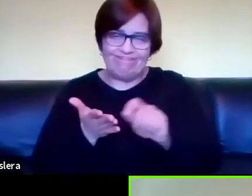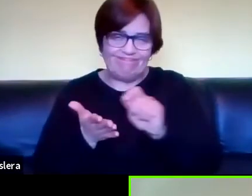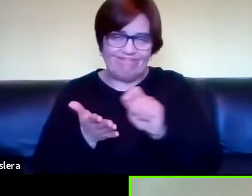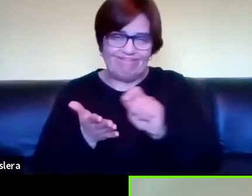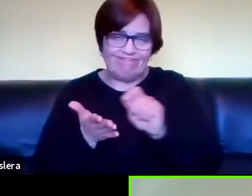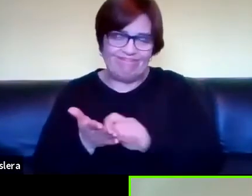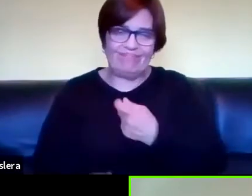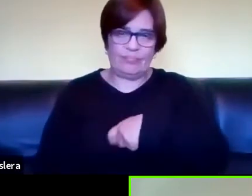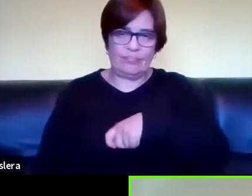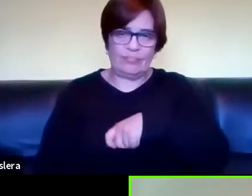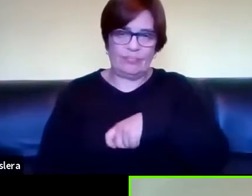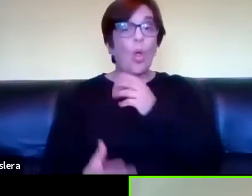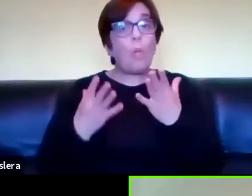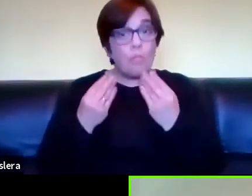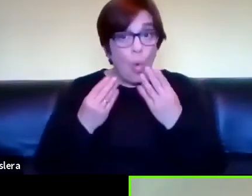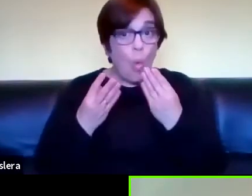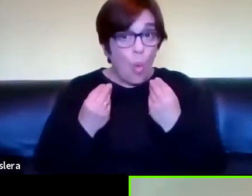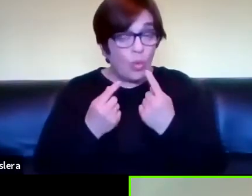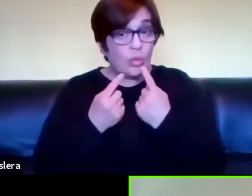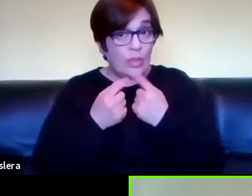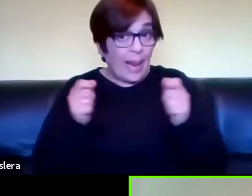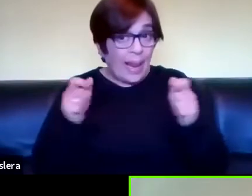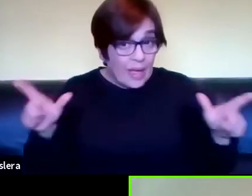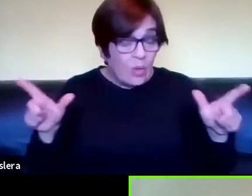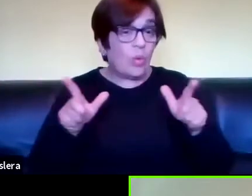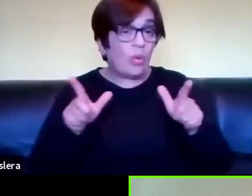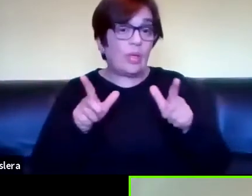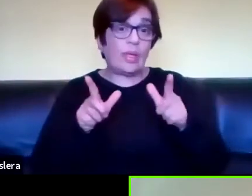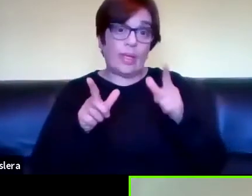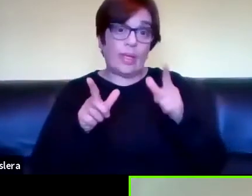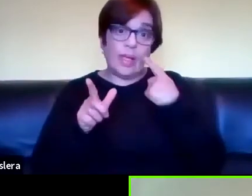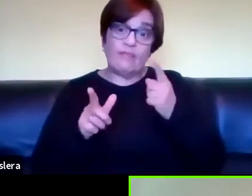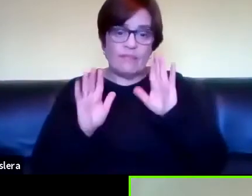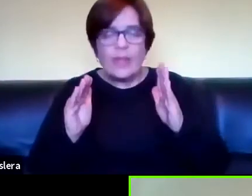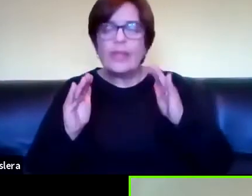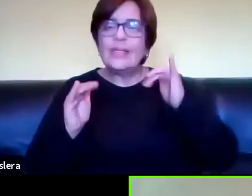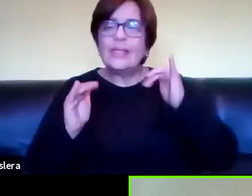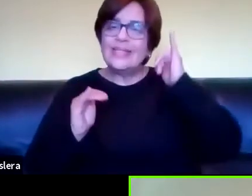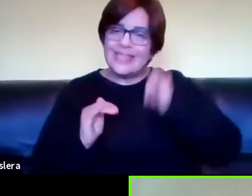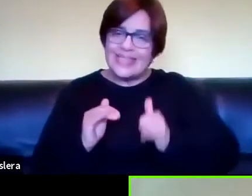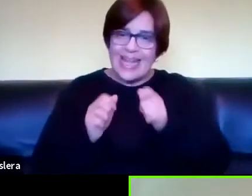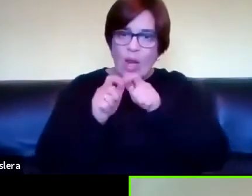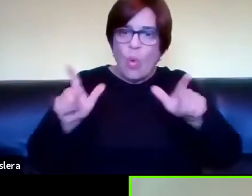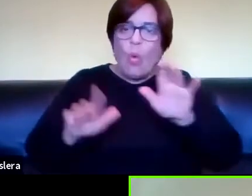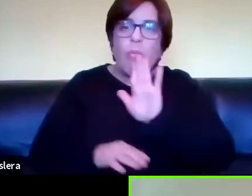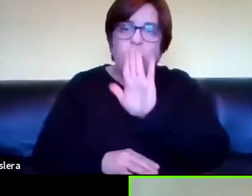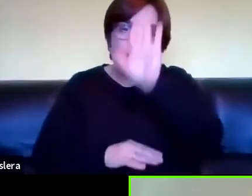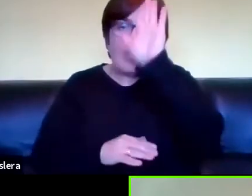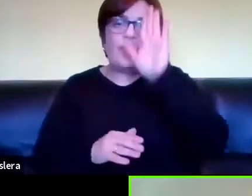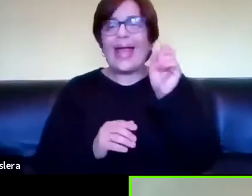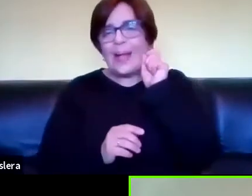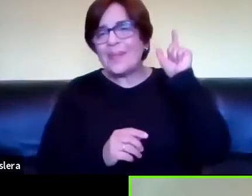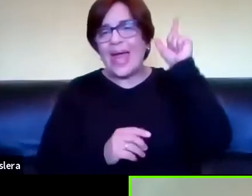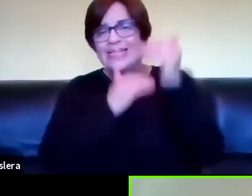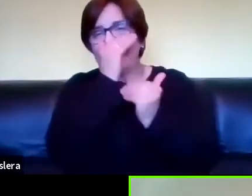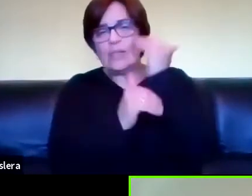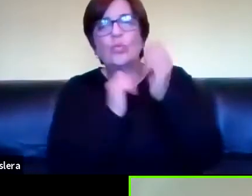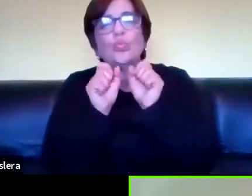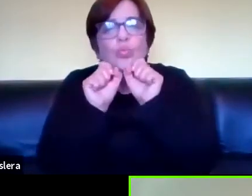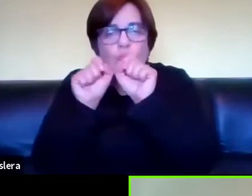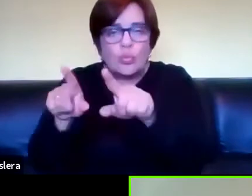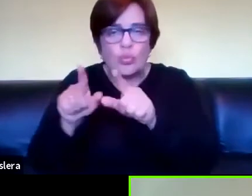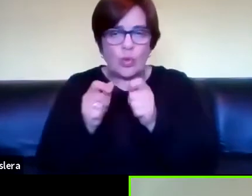plurilingüismo se centra en la habilidad materna de la lengua materna se centra en las competencias de la lengua materna y no